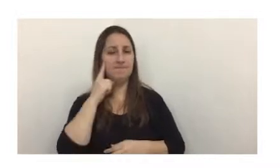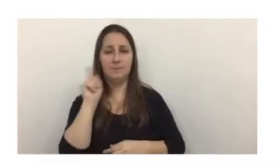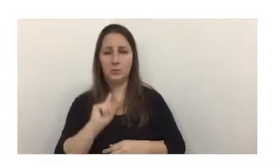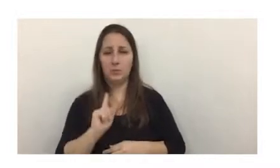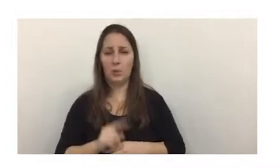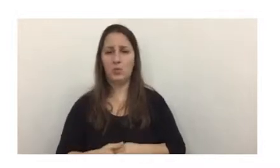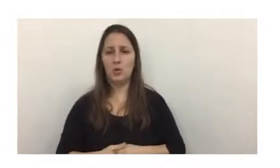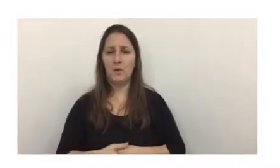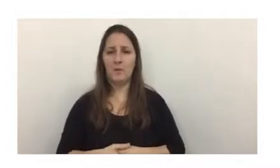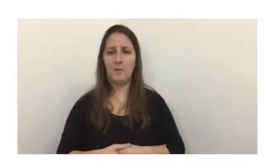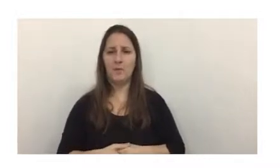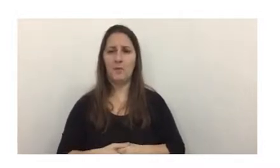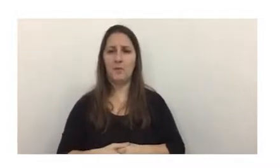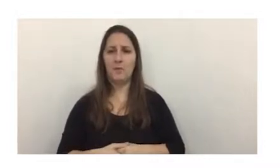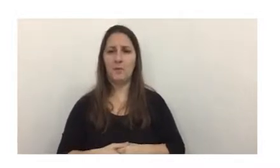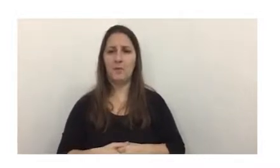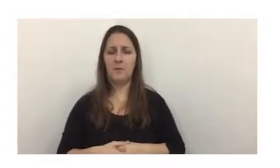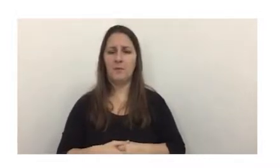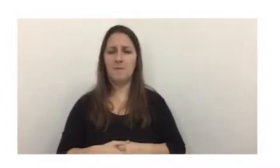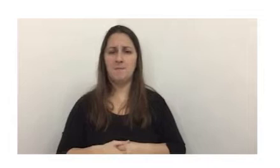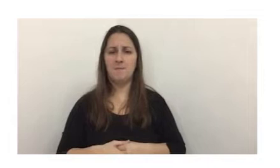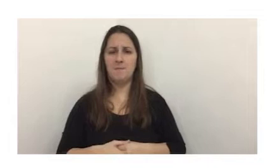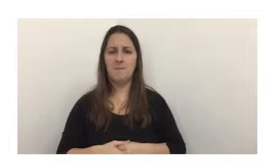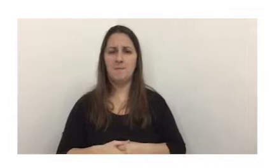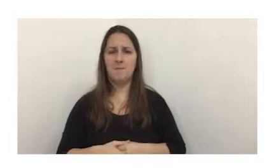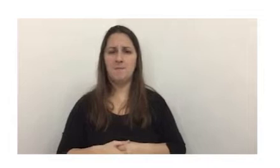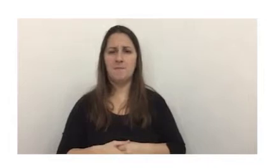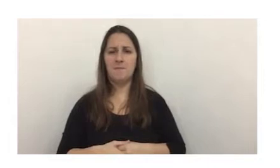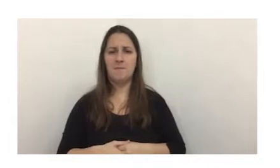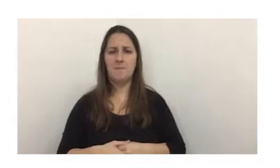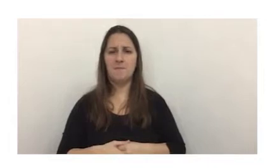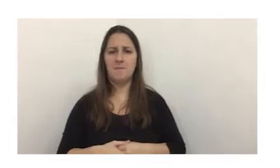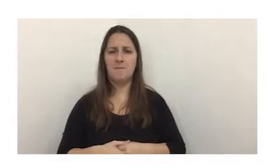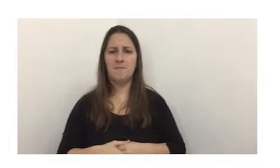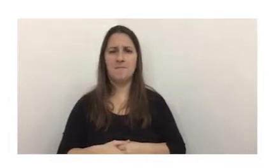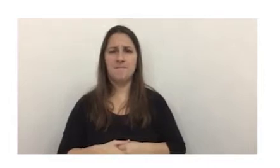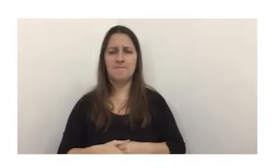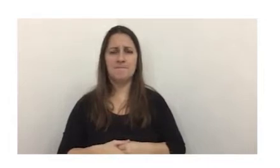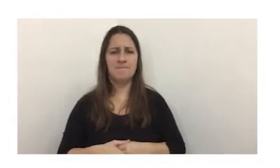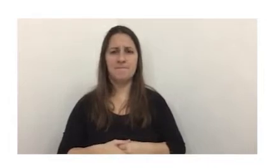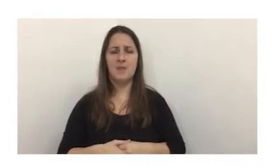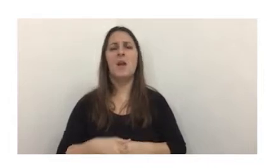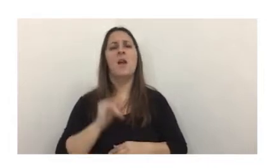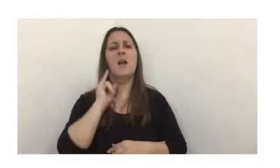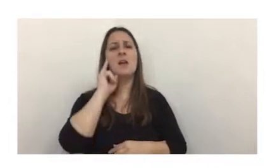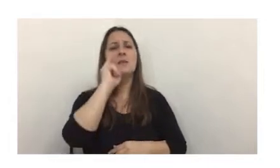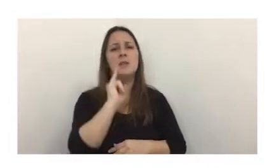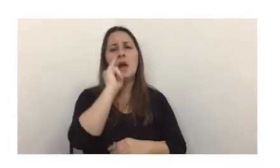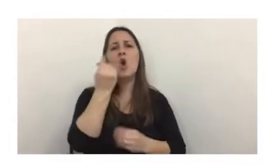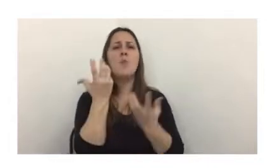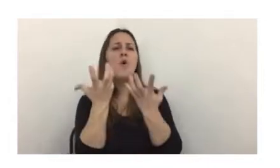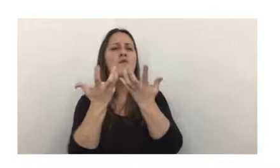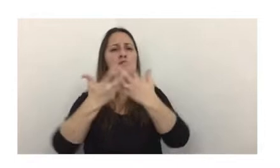Existe una enorme cantidad de criptomonedas, y es por esto que dice explicar cómo funcionan en general,